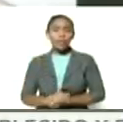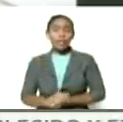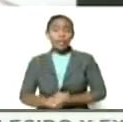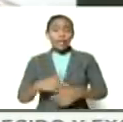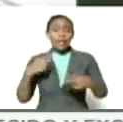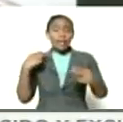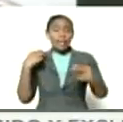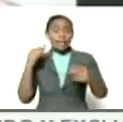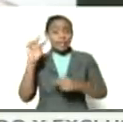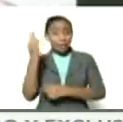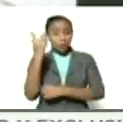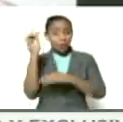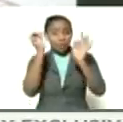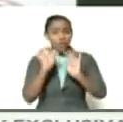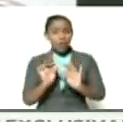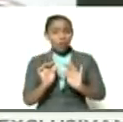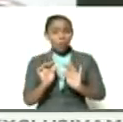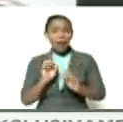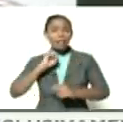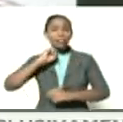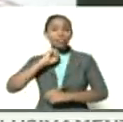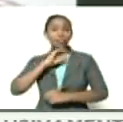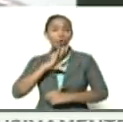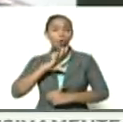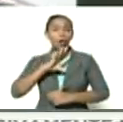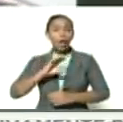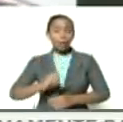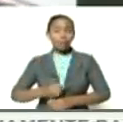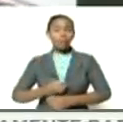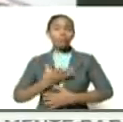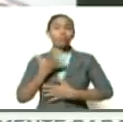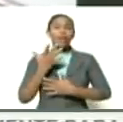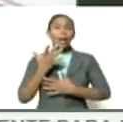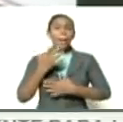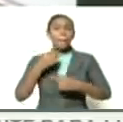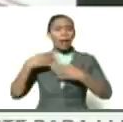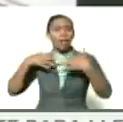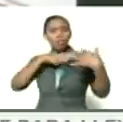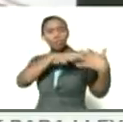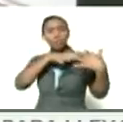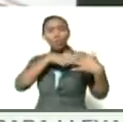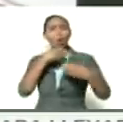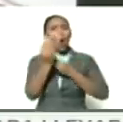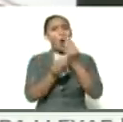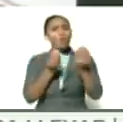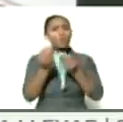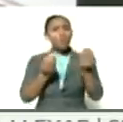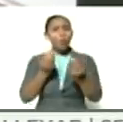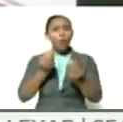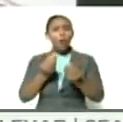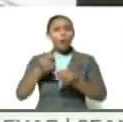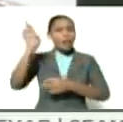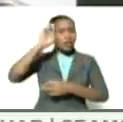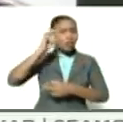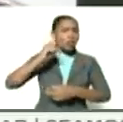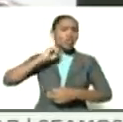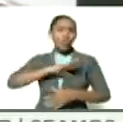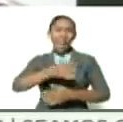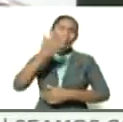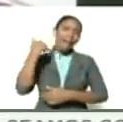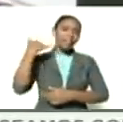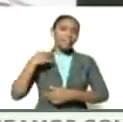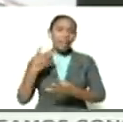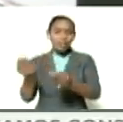segundo módulo, presidente, es sobre la historia insurgente, la historia para el combate. Cómo nuestra razón histórica nos da elementos